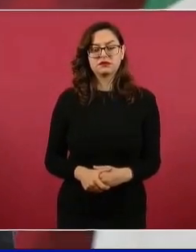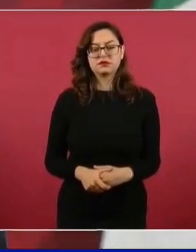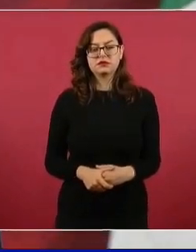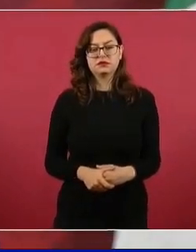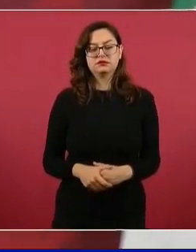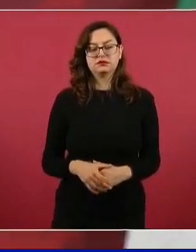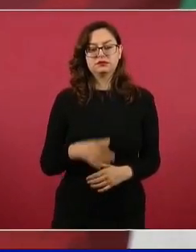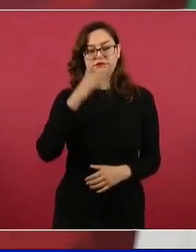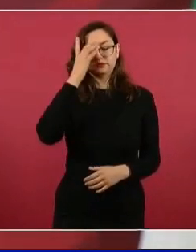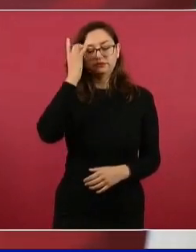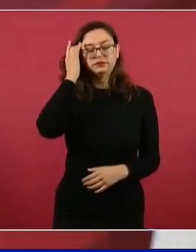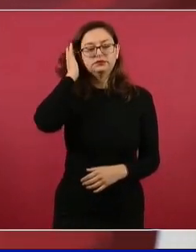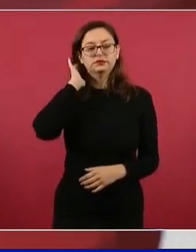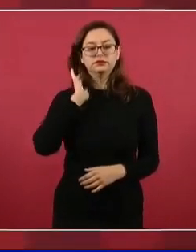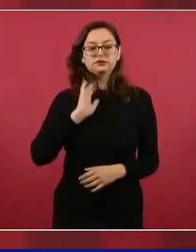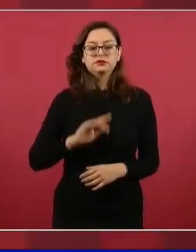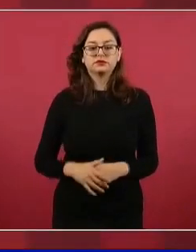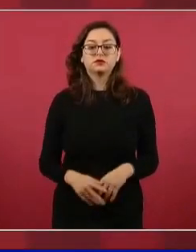confianza económica,